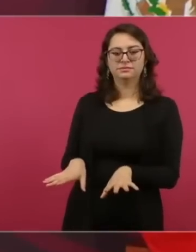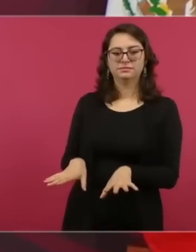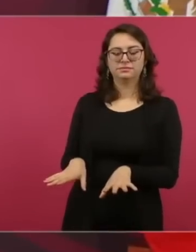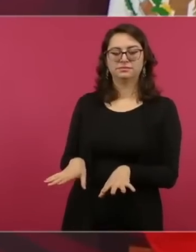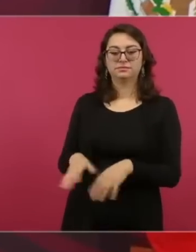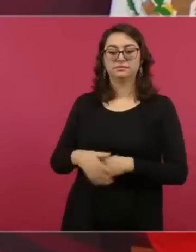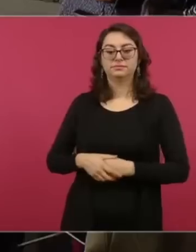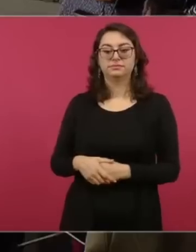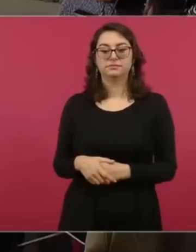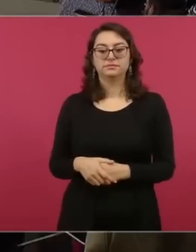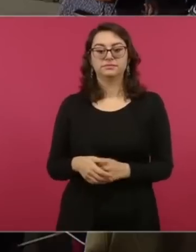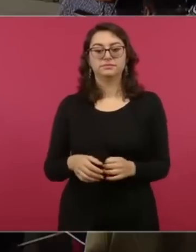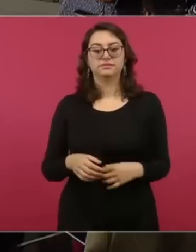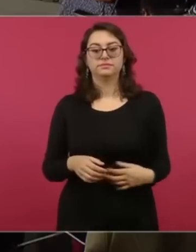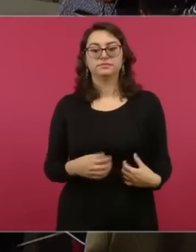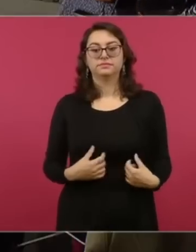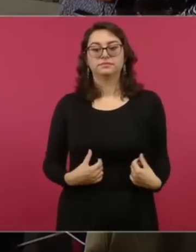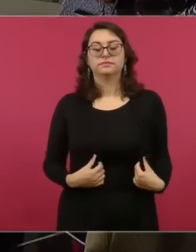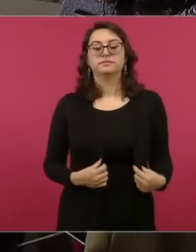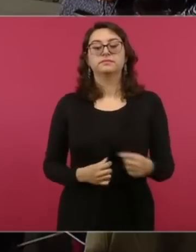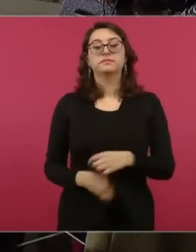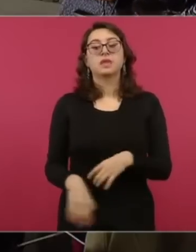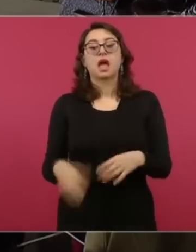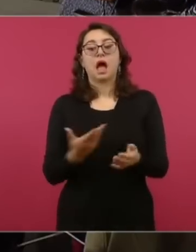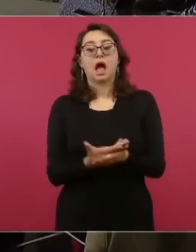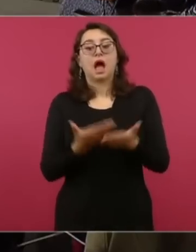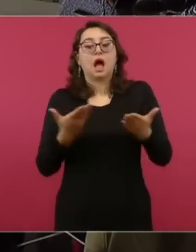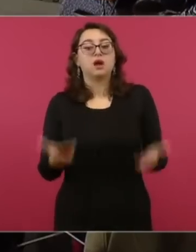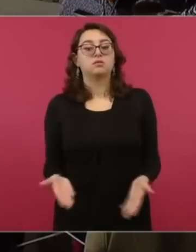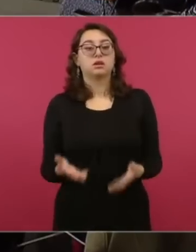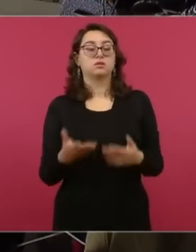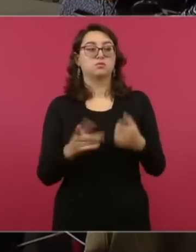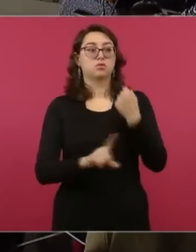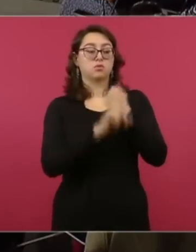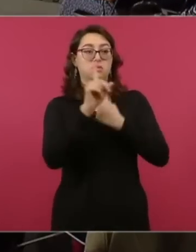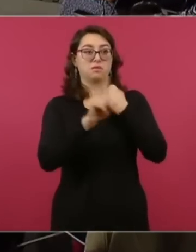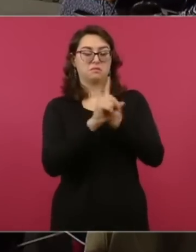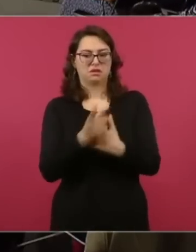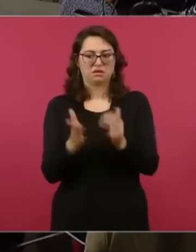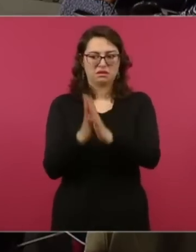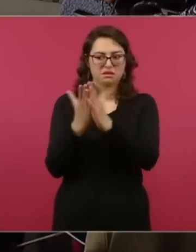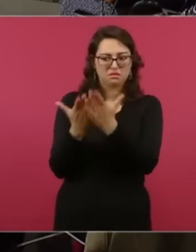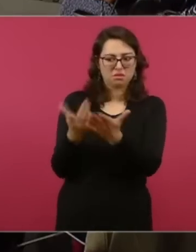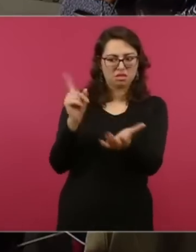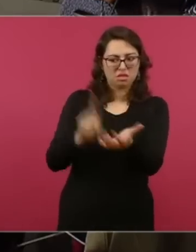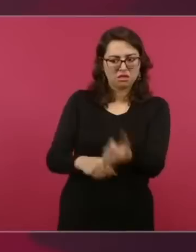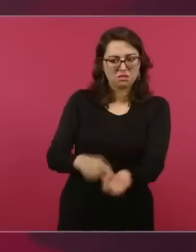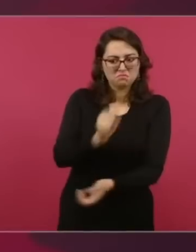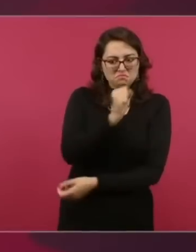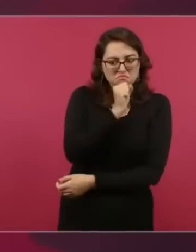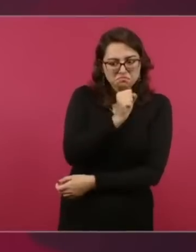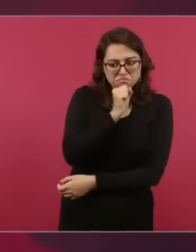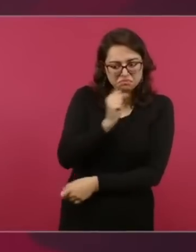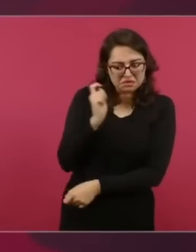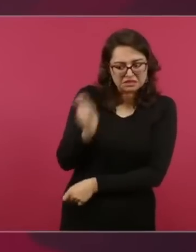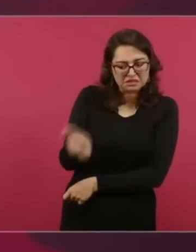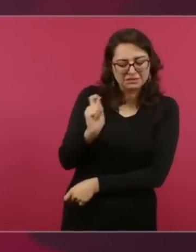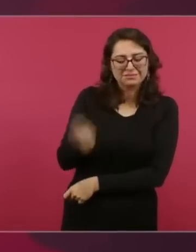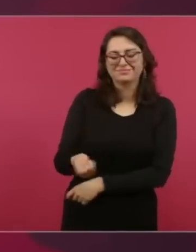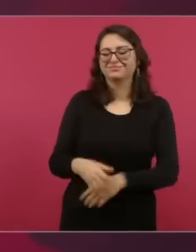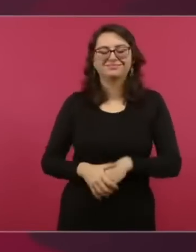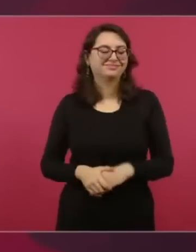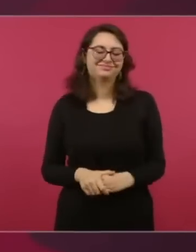Aunque ahora la queja es porque no se conoce el contenido de los libros. Sí, pero es en el fondo lo mismo. O sea,